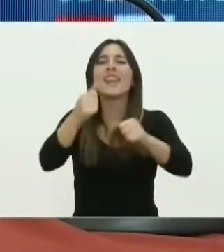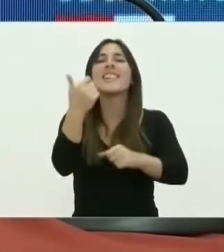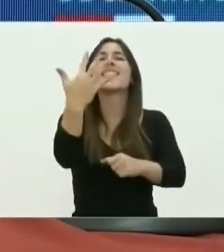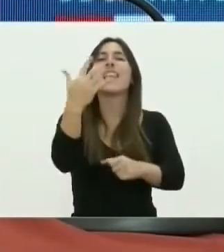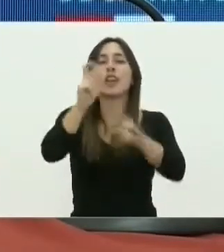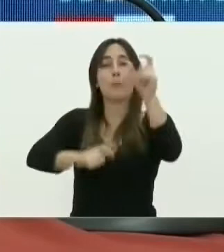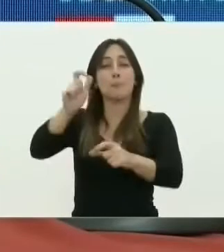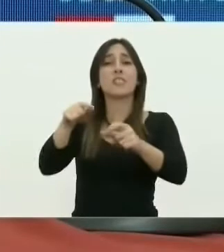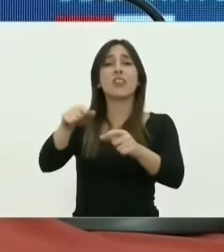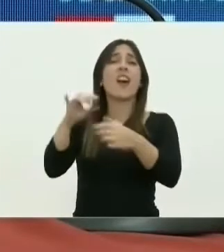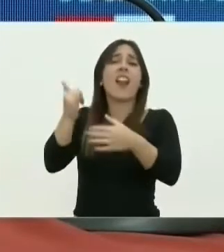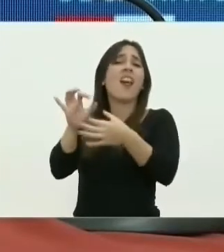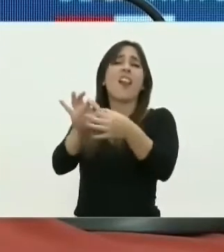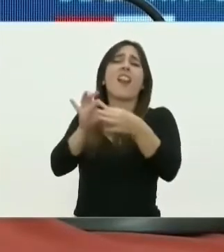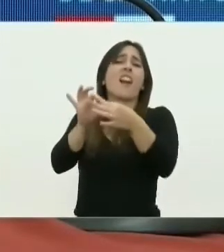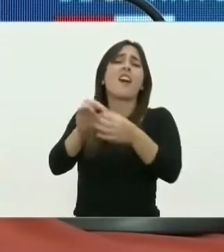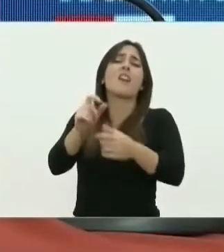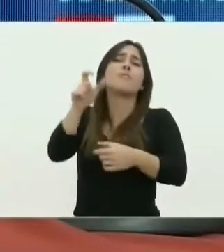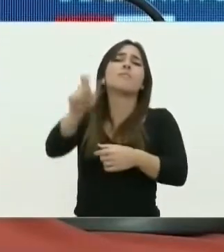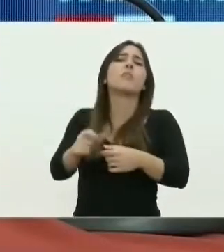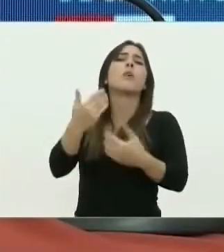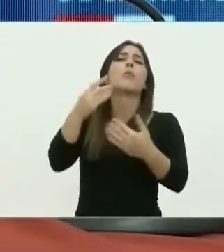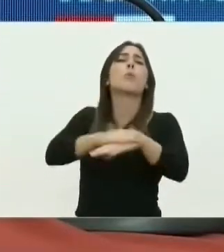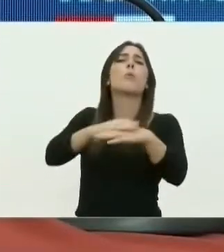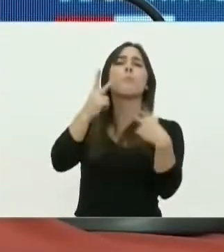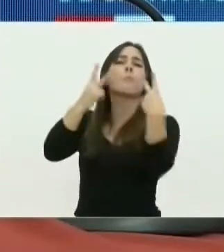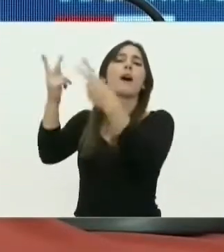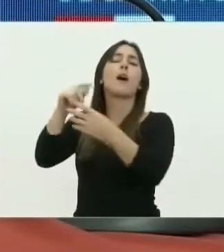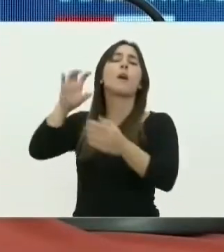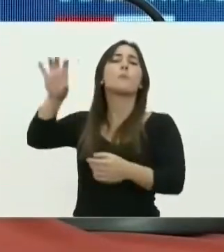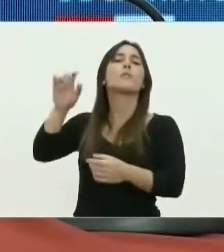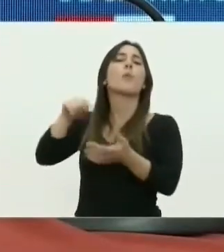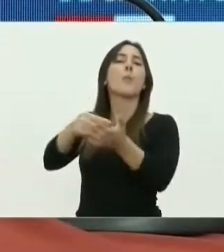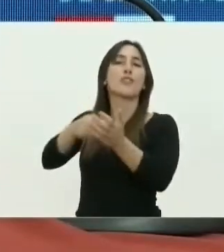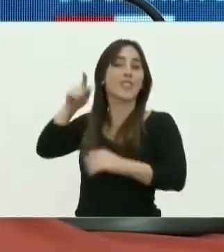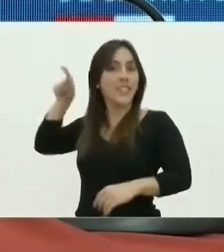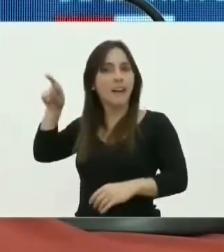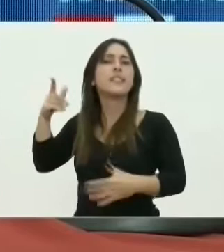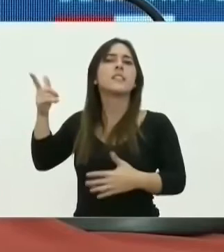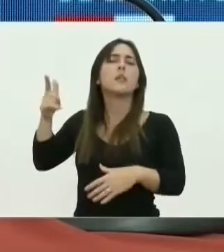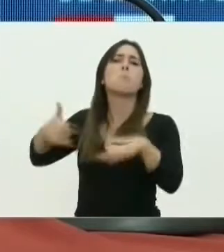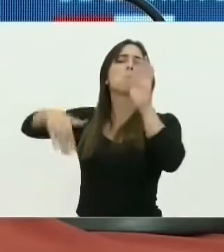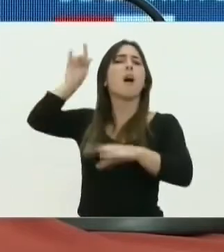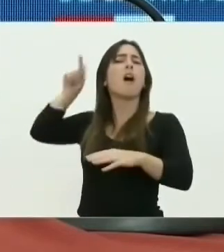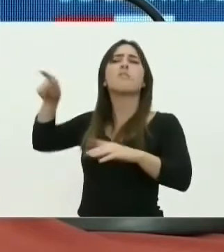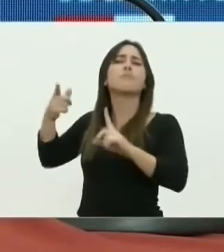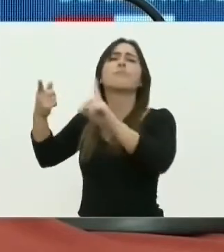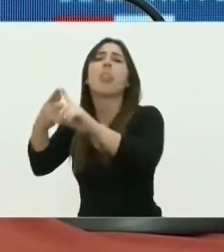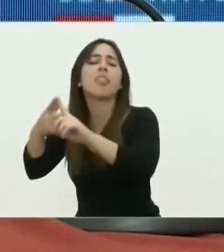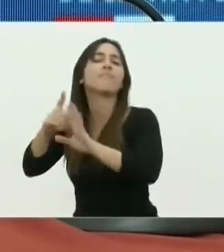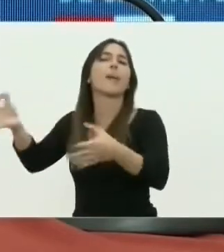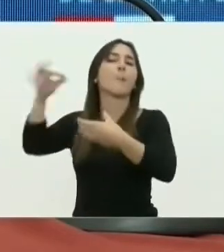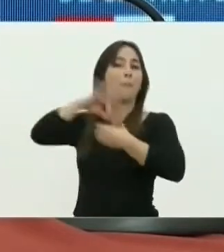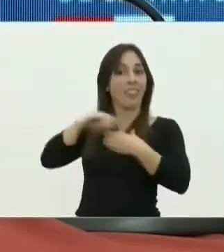epidemiológico, con personas en contacto en provincia de Buenos Aires, que tiene alta circulación viral, y por otra parte, no se